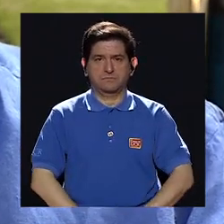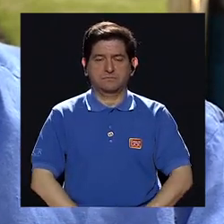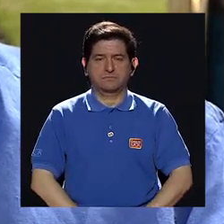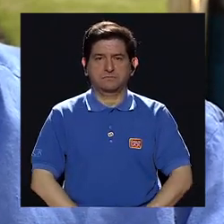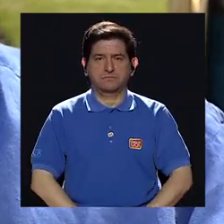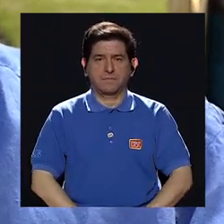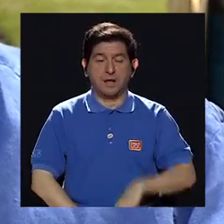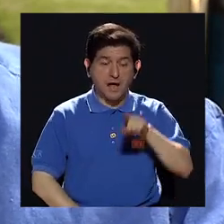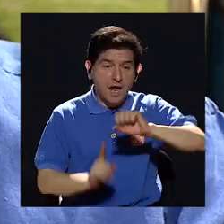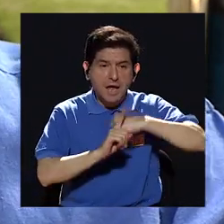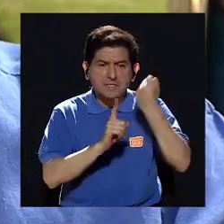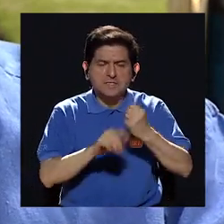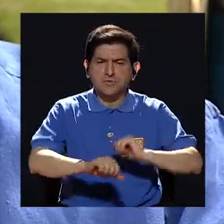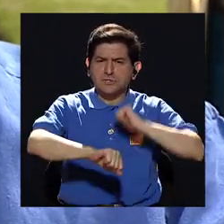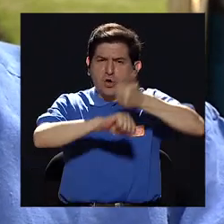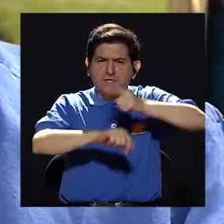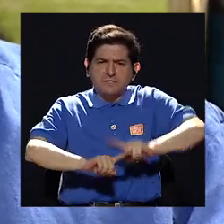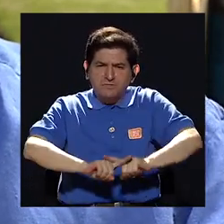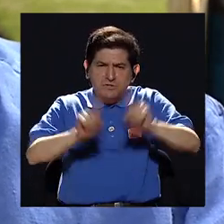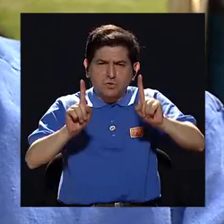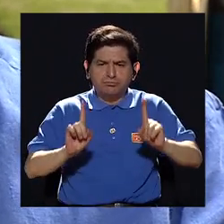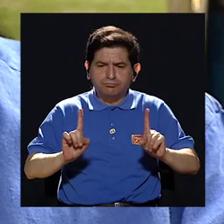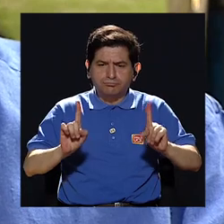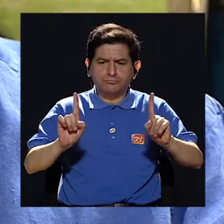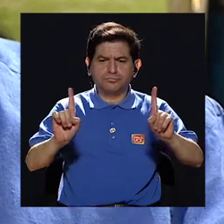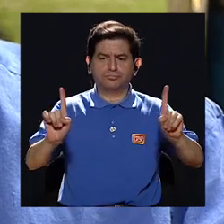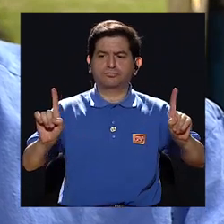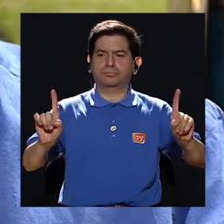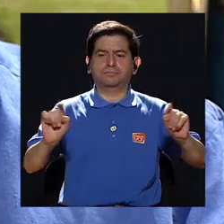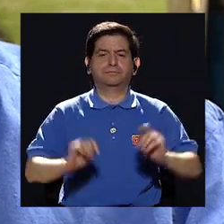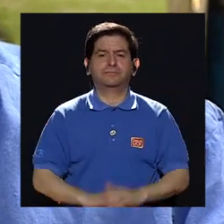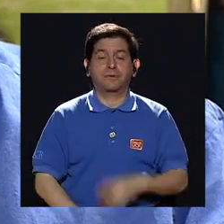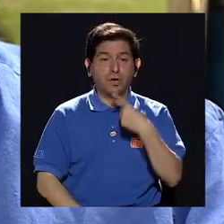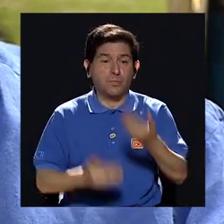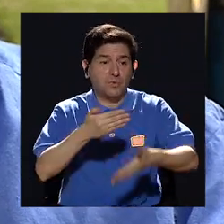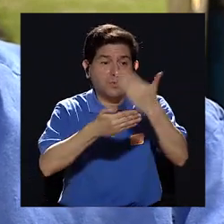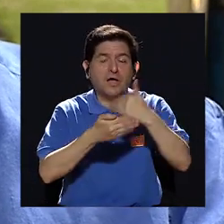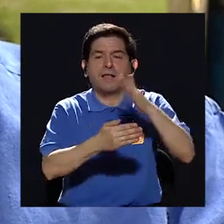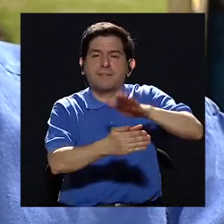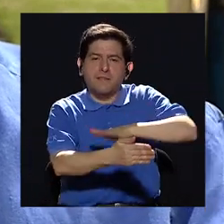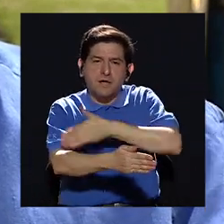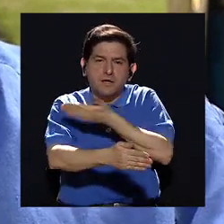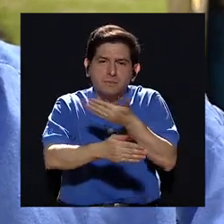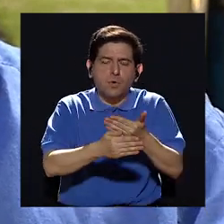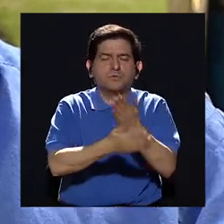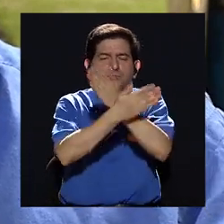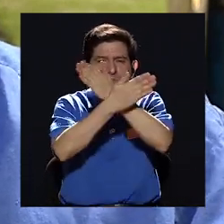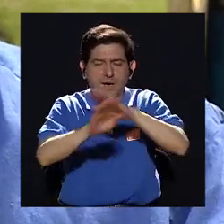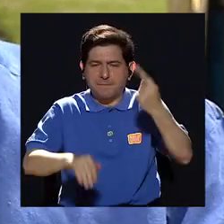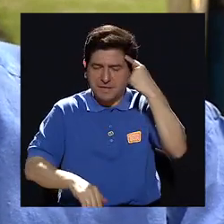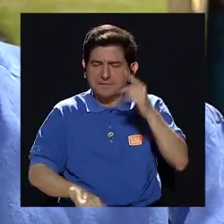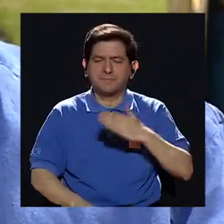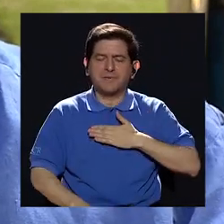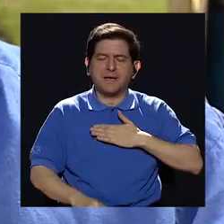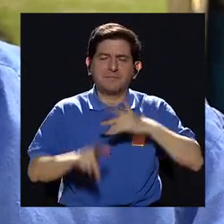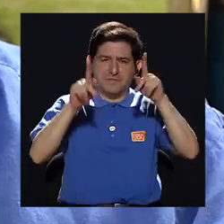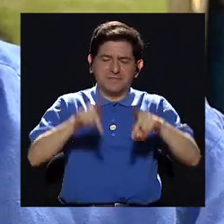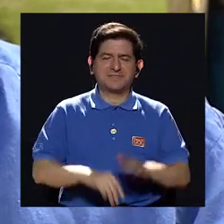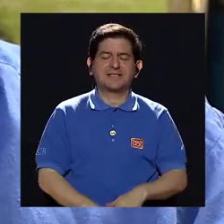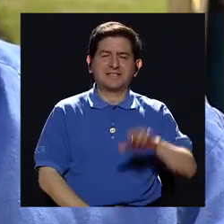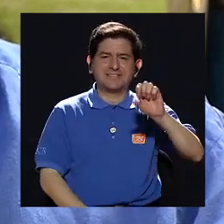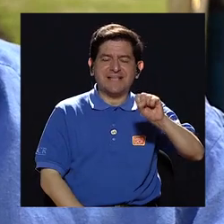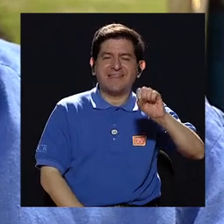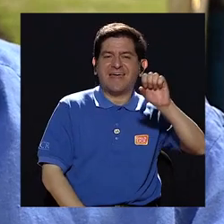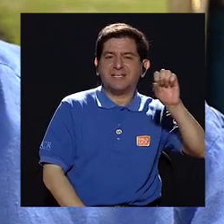eso nos fue diferenciando. Como le digo, la música de Paz para mi gente de Sandra